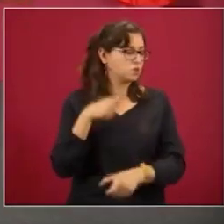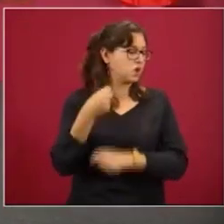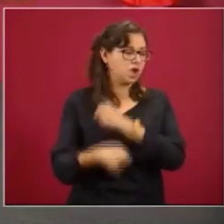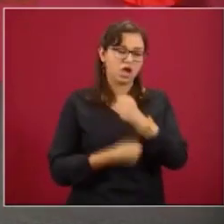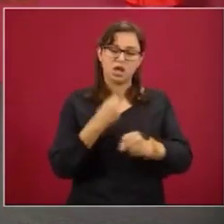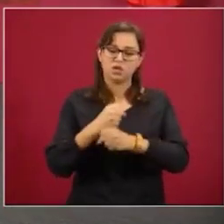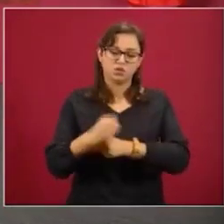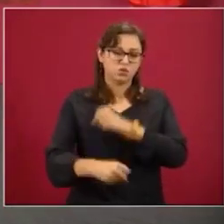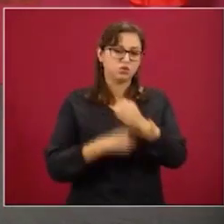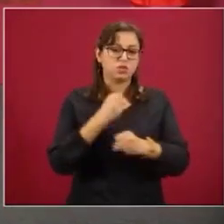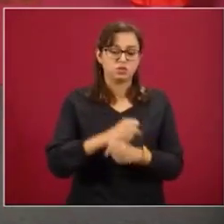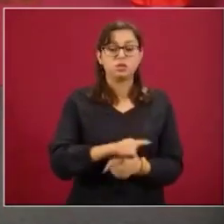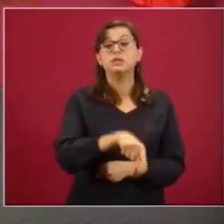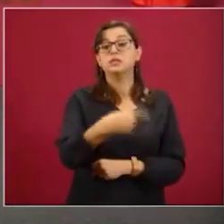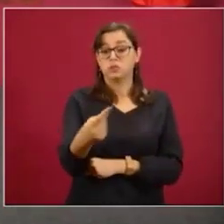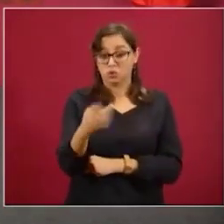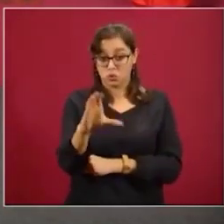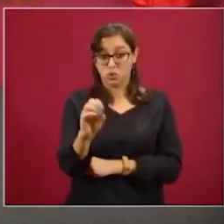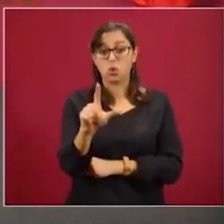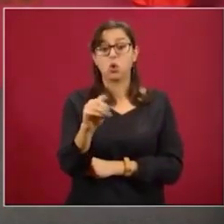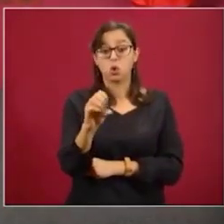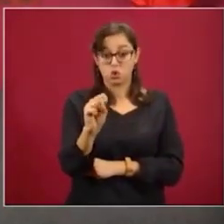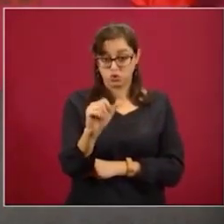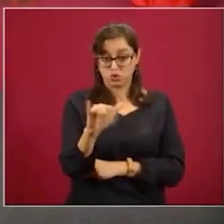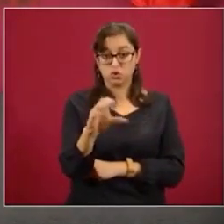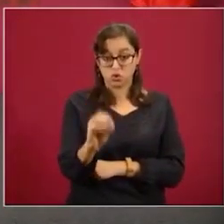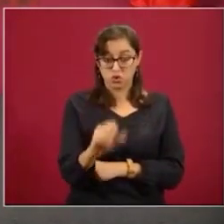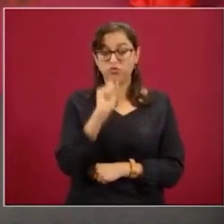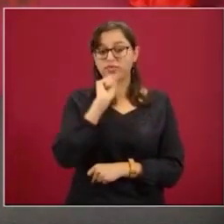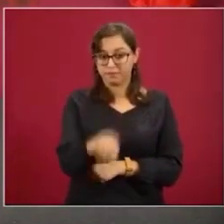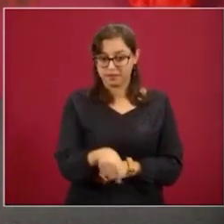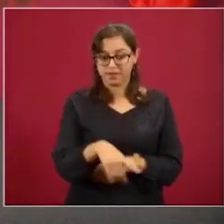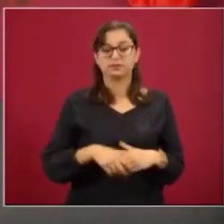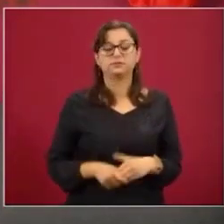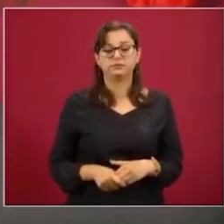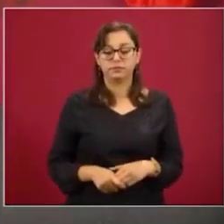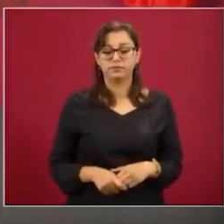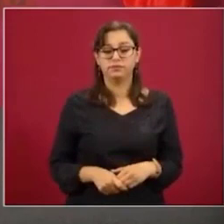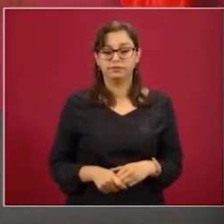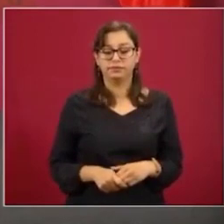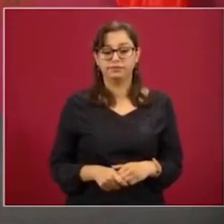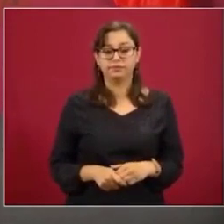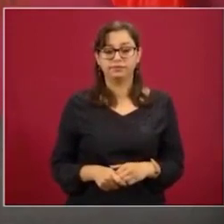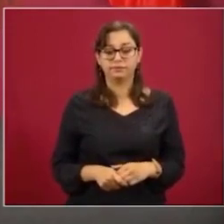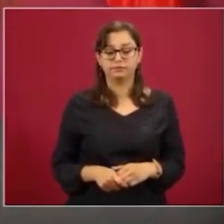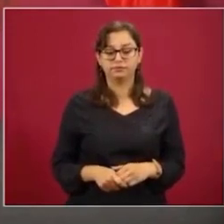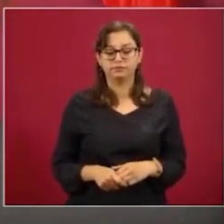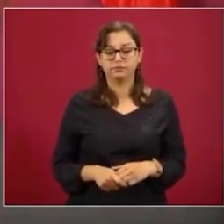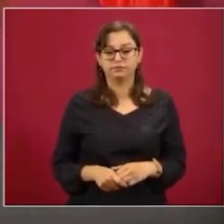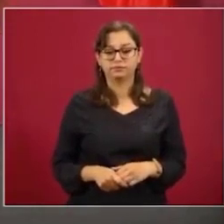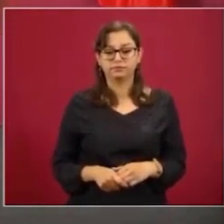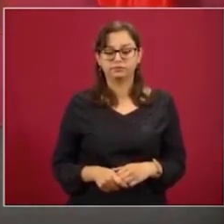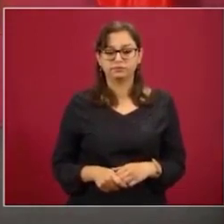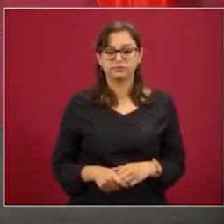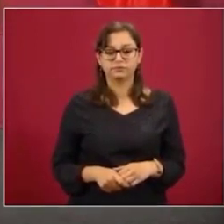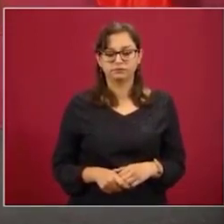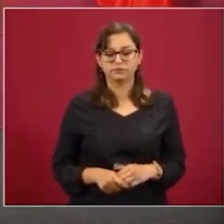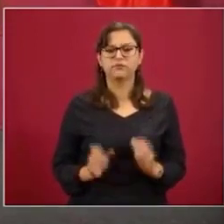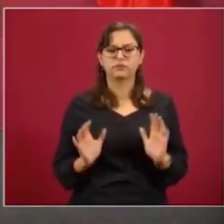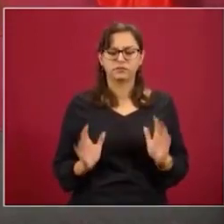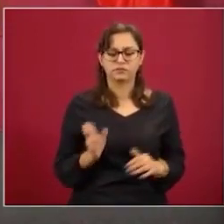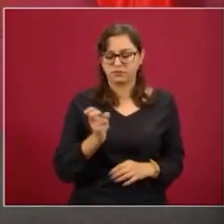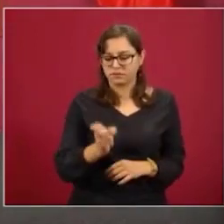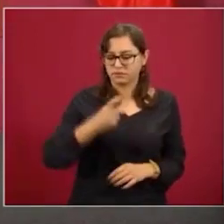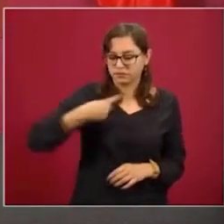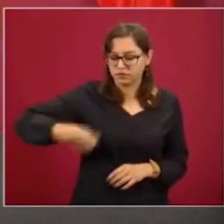en la Colosio, perdón, exactamente, en la Colosio. Y ya estamos avanzando,